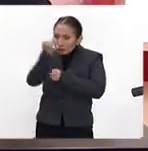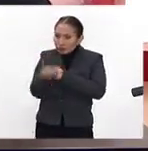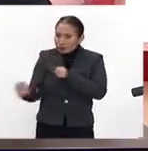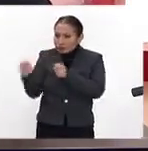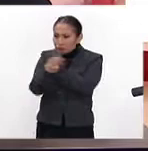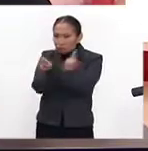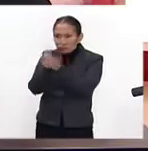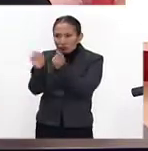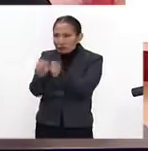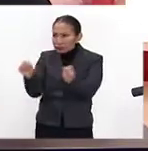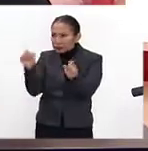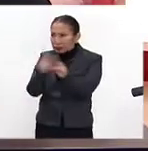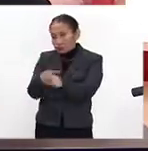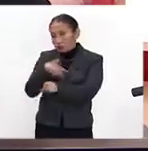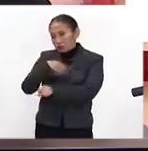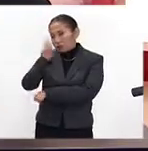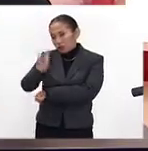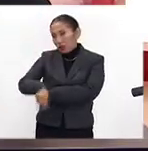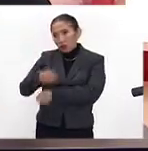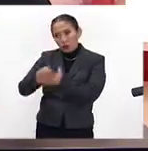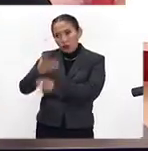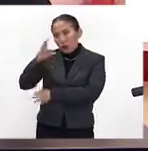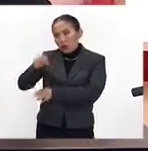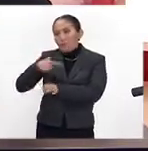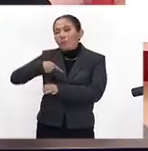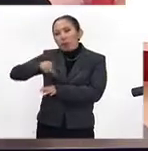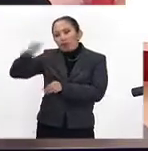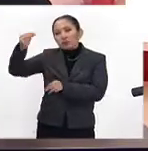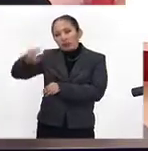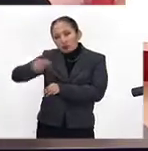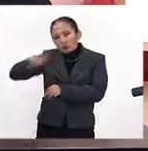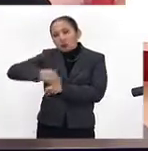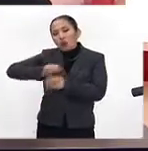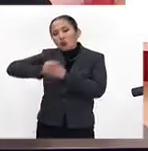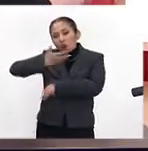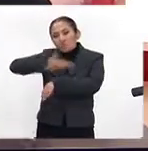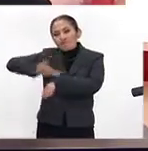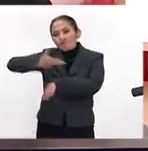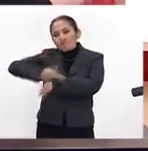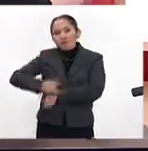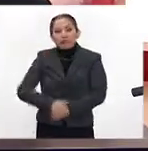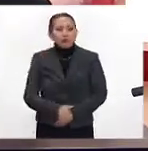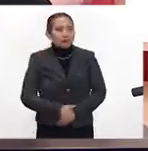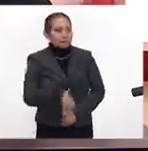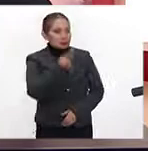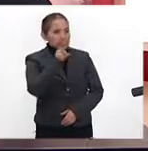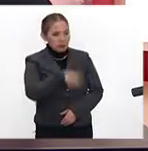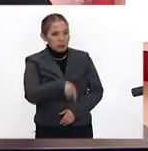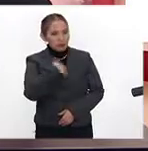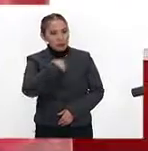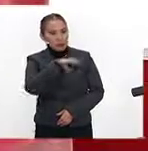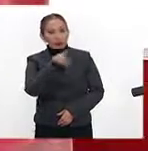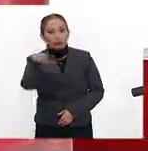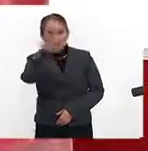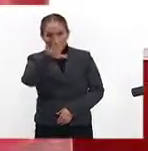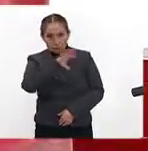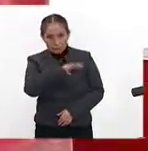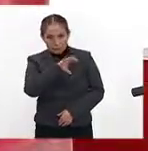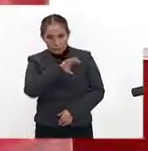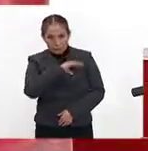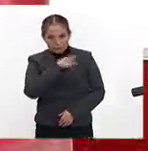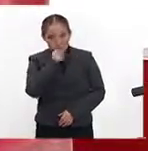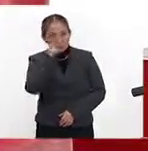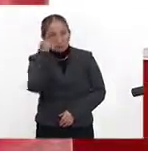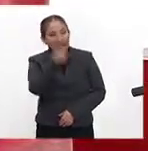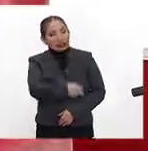sociales. Entonces, sí, no es nuevo, pero sí se requieren nuevas soluciones. Así es, y bueno, querida audiencia, quiero